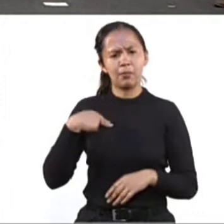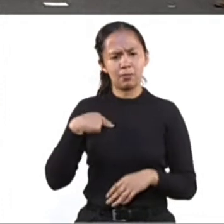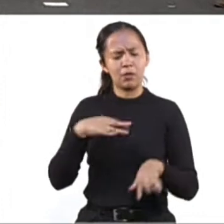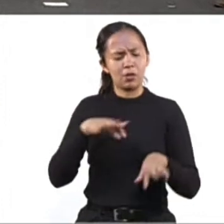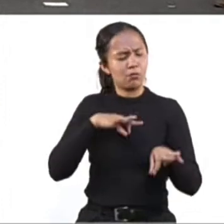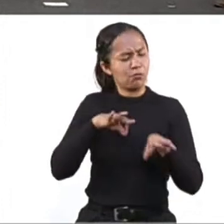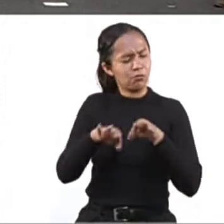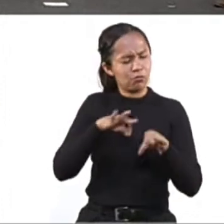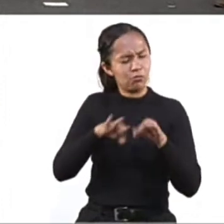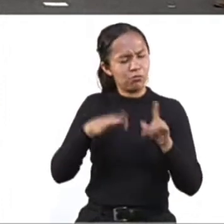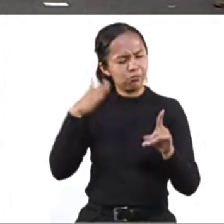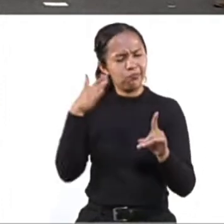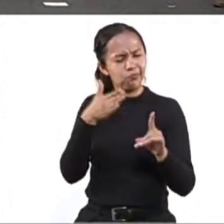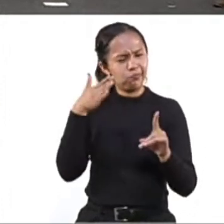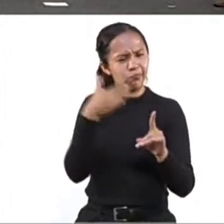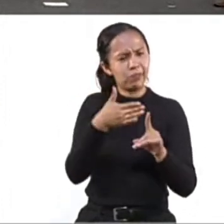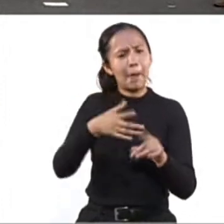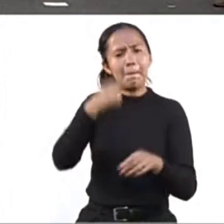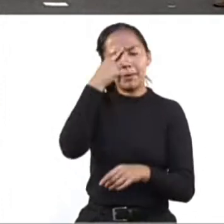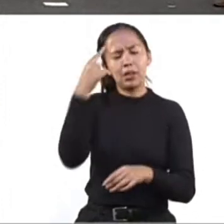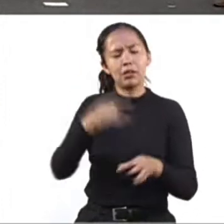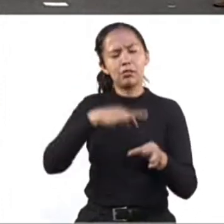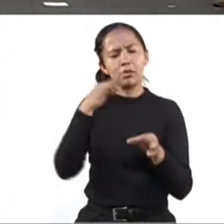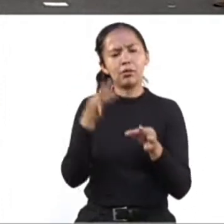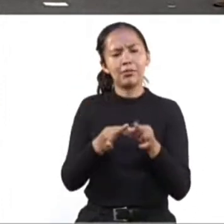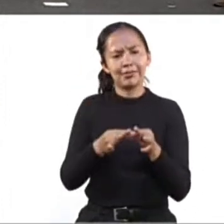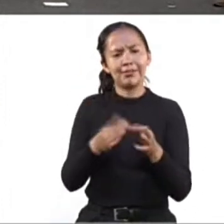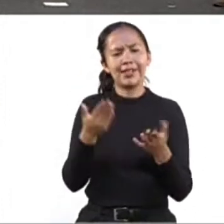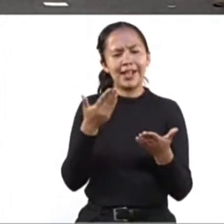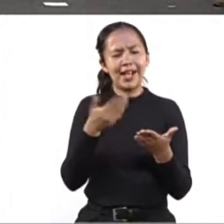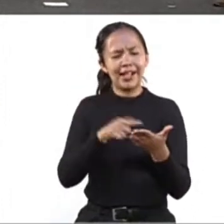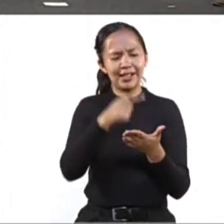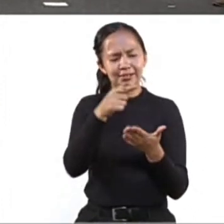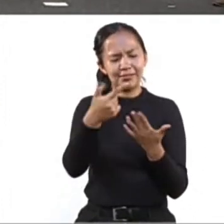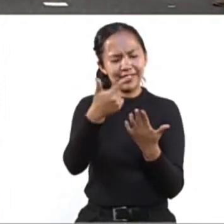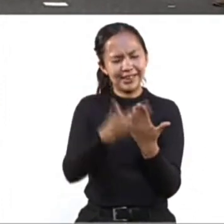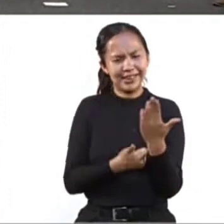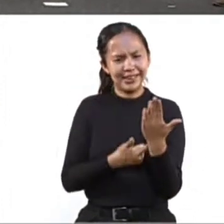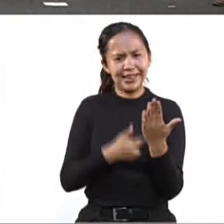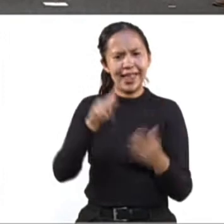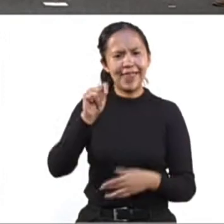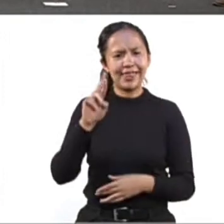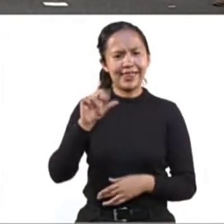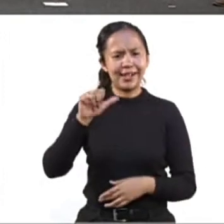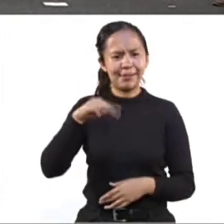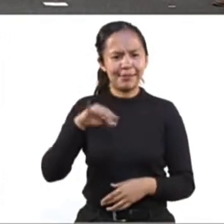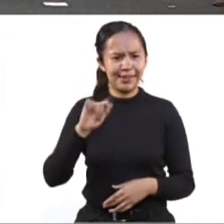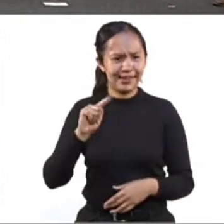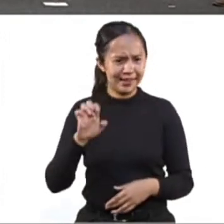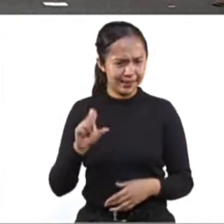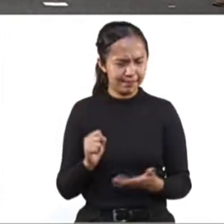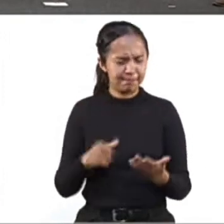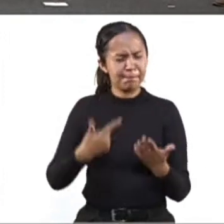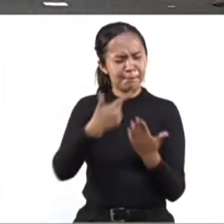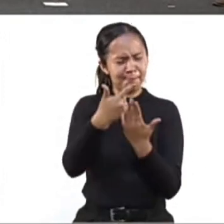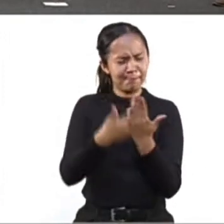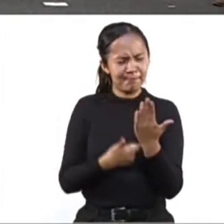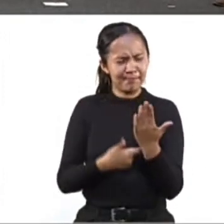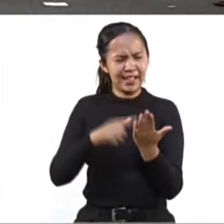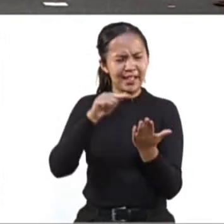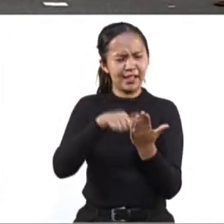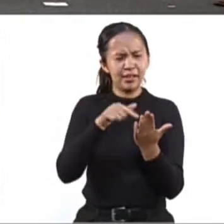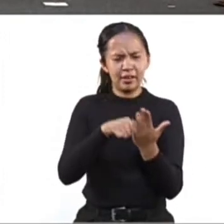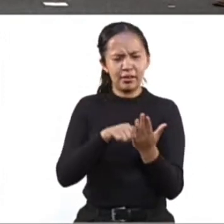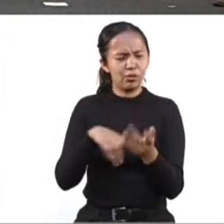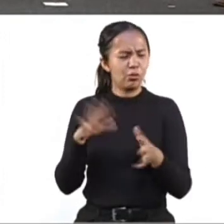trabajando con las dependencias para la actualización del catálogo de trámites, ¿no? Con este catálogo actualizado vamos a